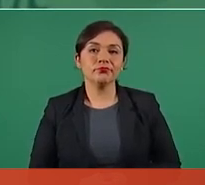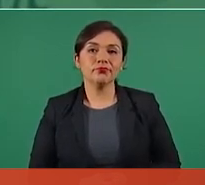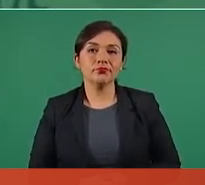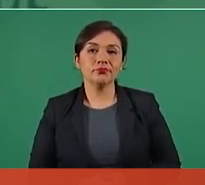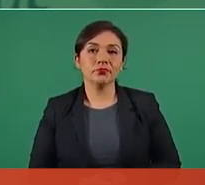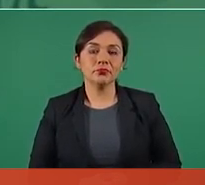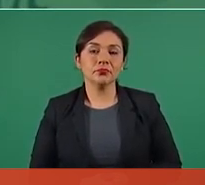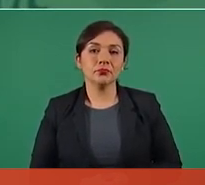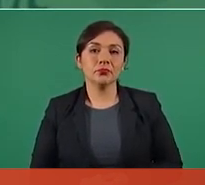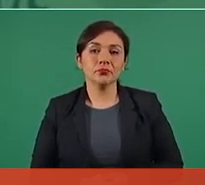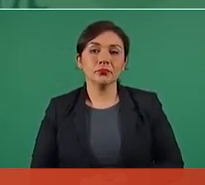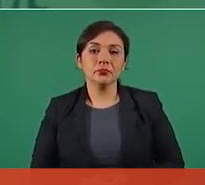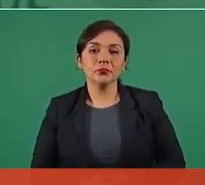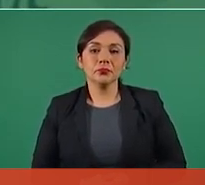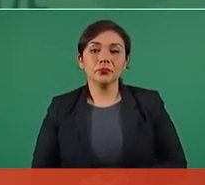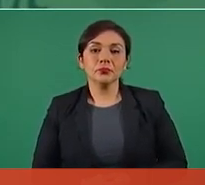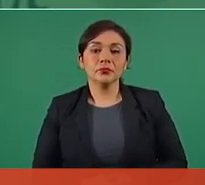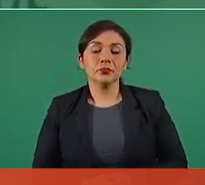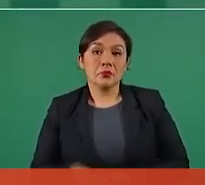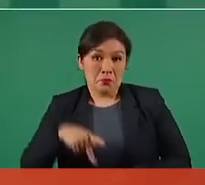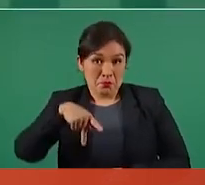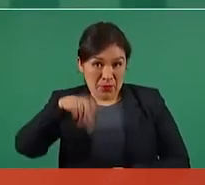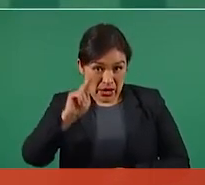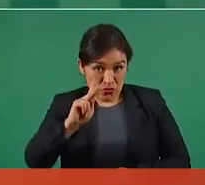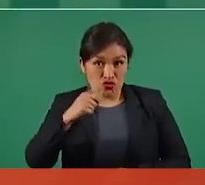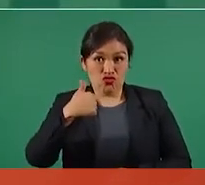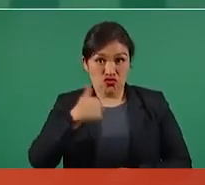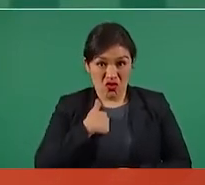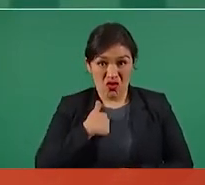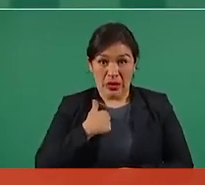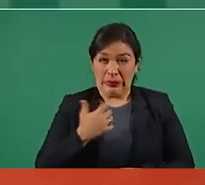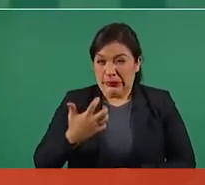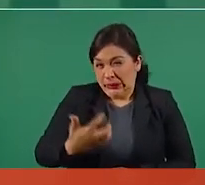Sin embargo, no va a haber ninguna represalia.